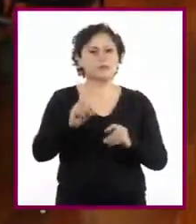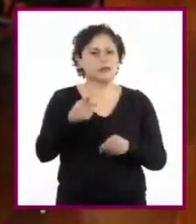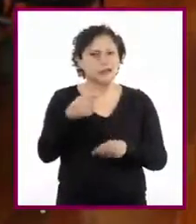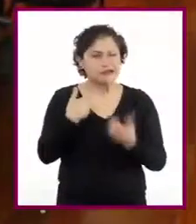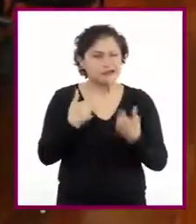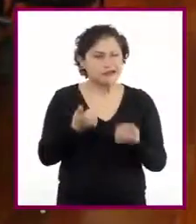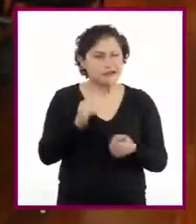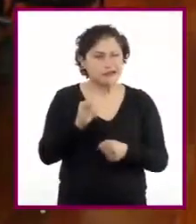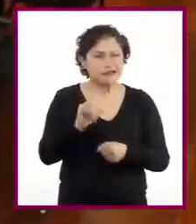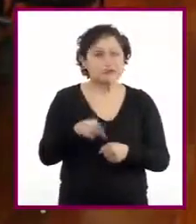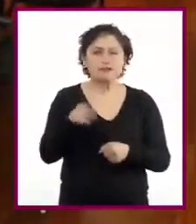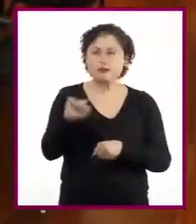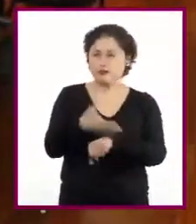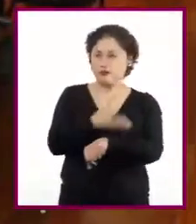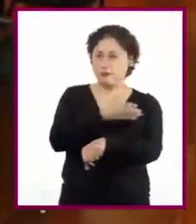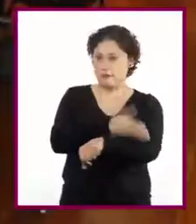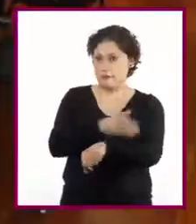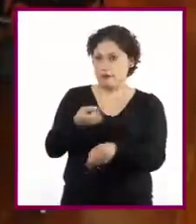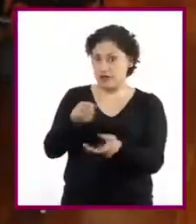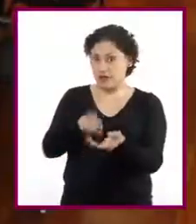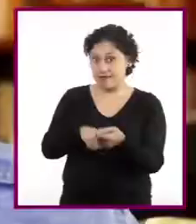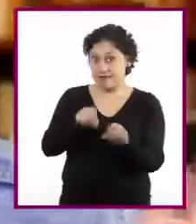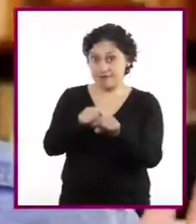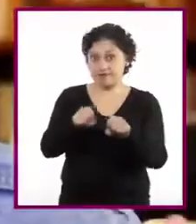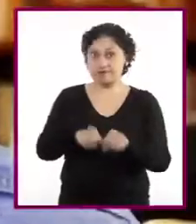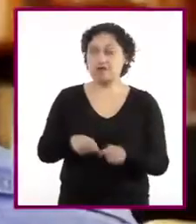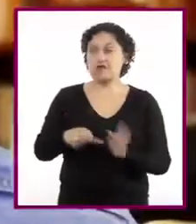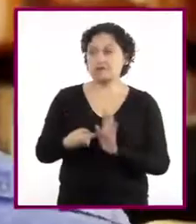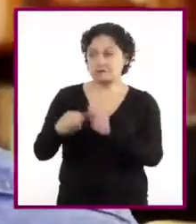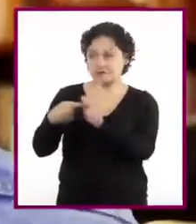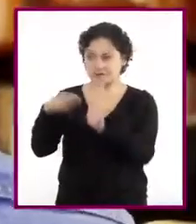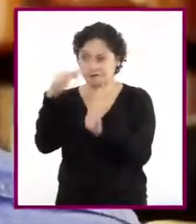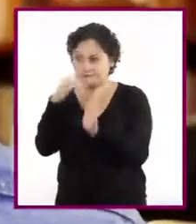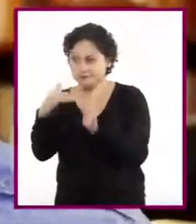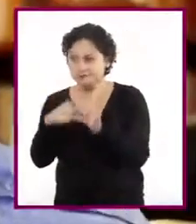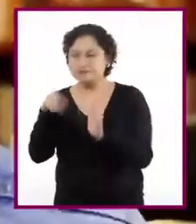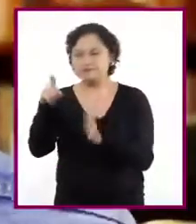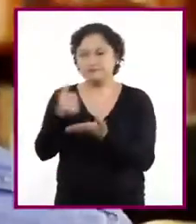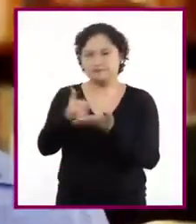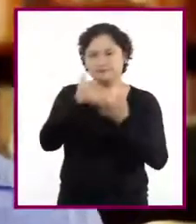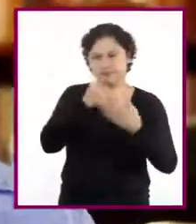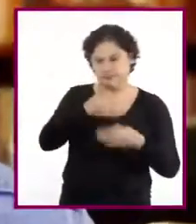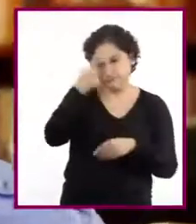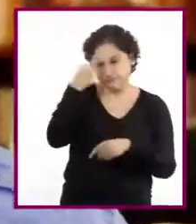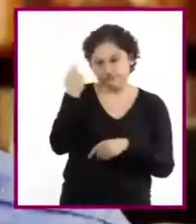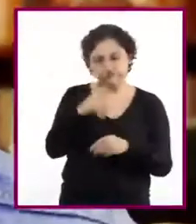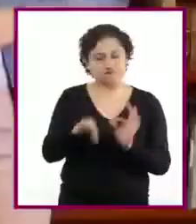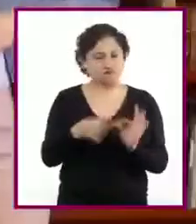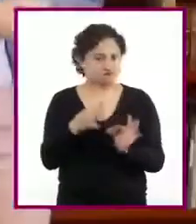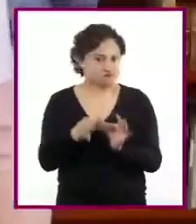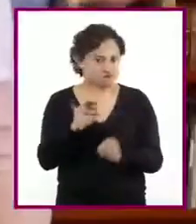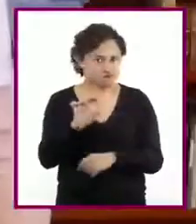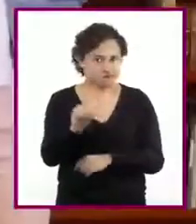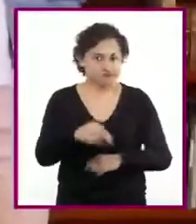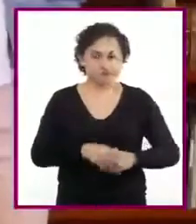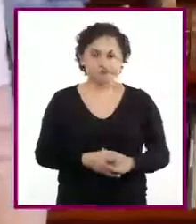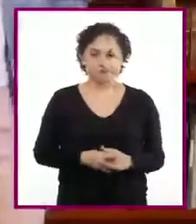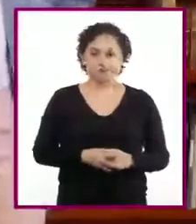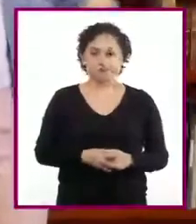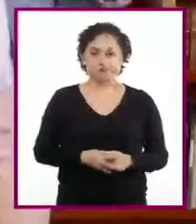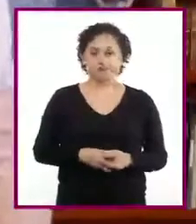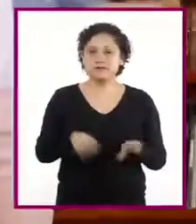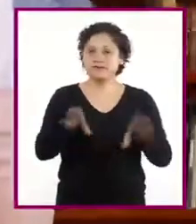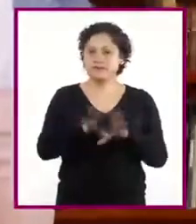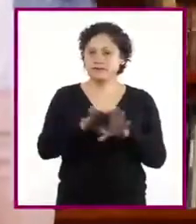le pediré a uno de mis compañeros de clase que lo revise para que corrobore que esté completo y bien escrito. ¿Saben cómo